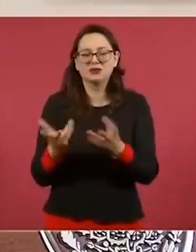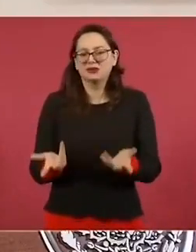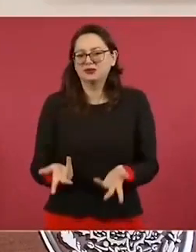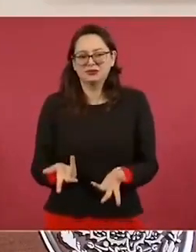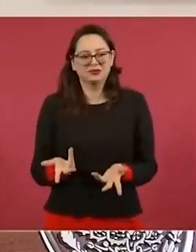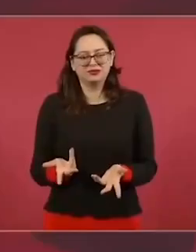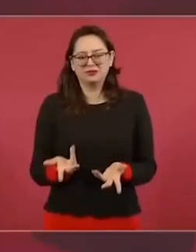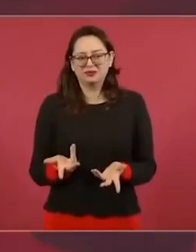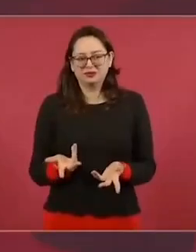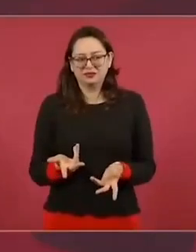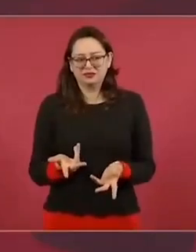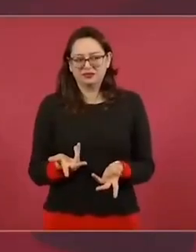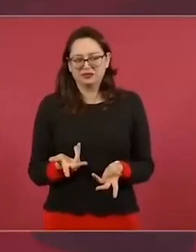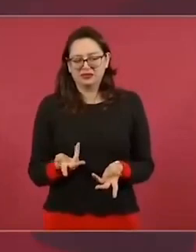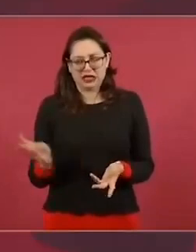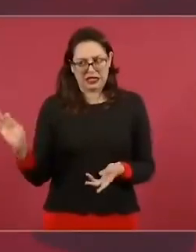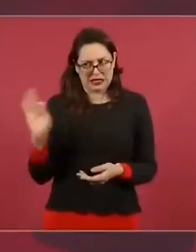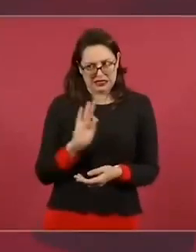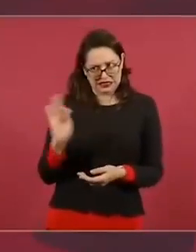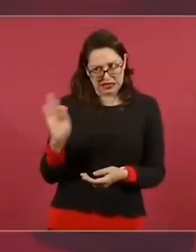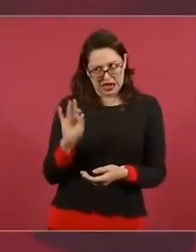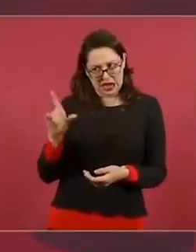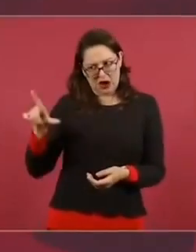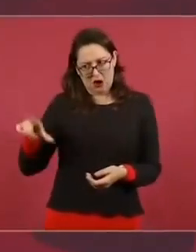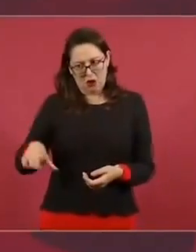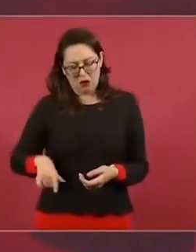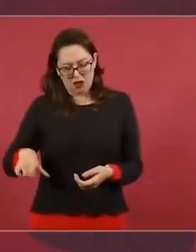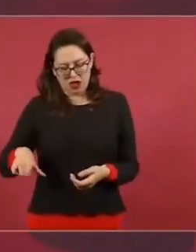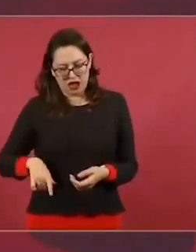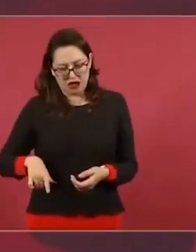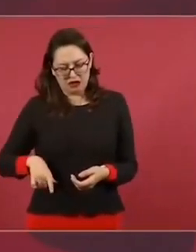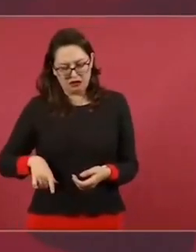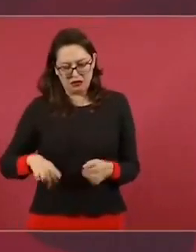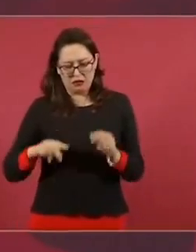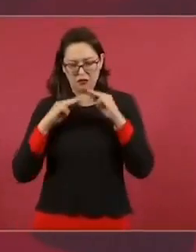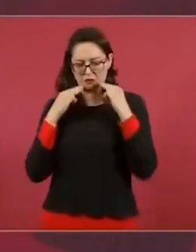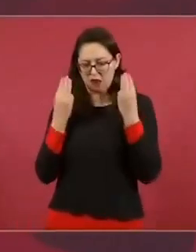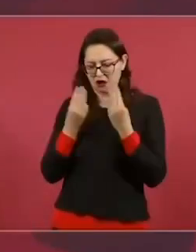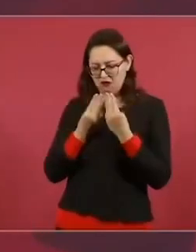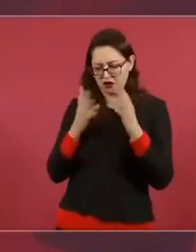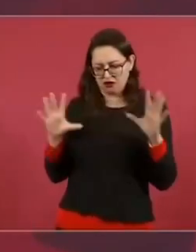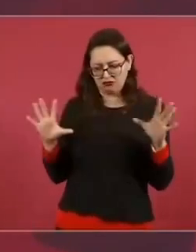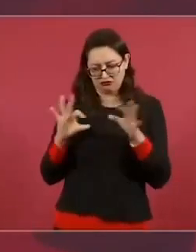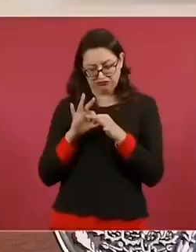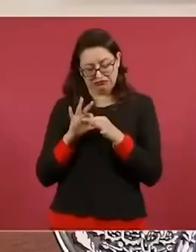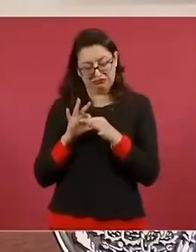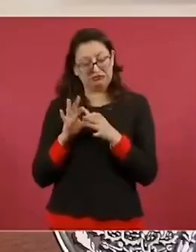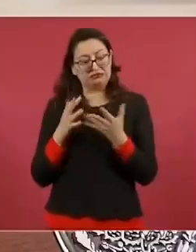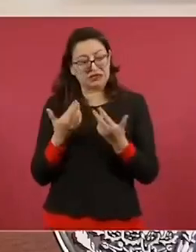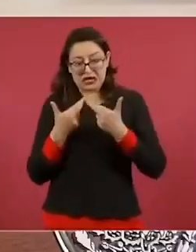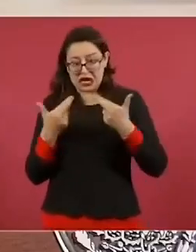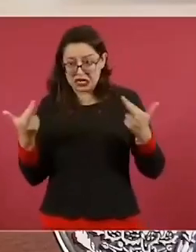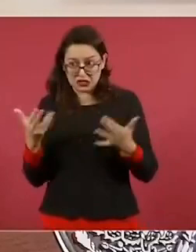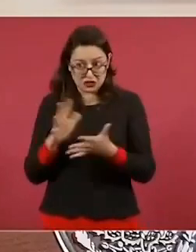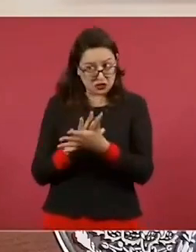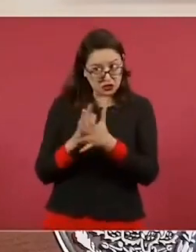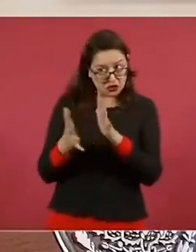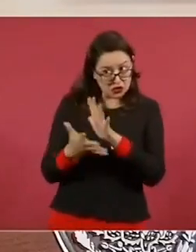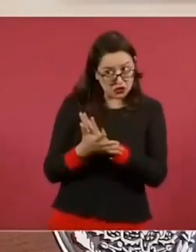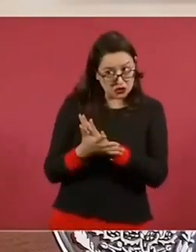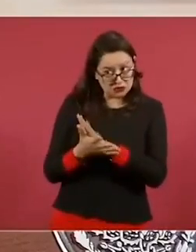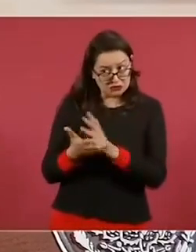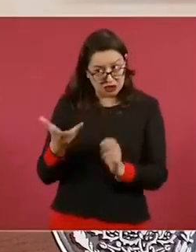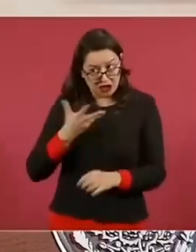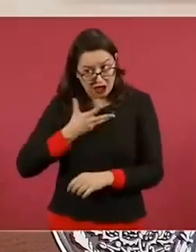qué relación de las organizaciones criminales con las autoridades, sus